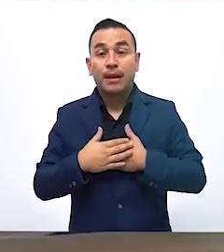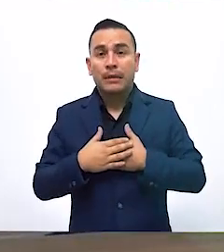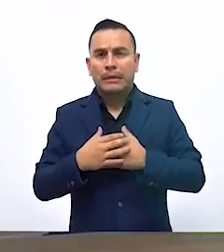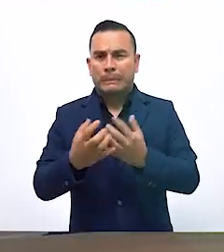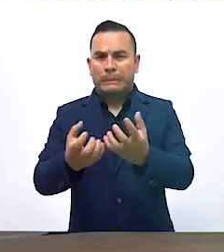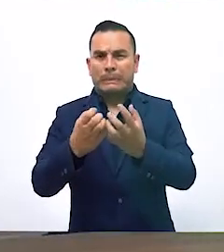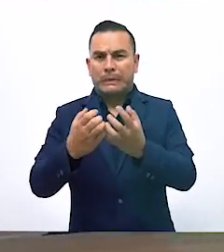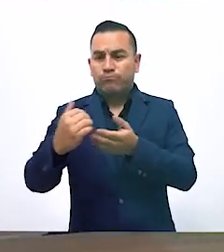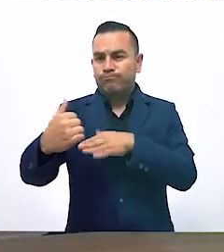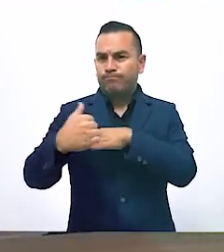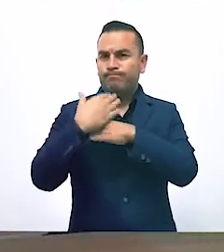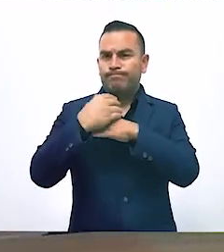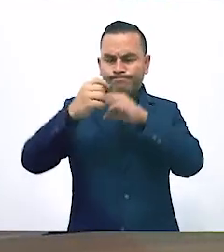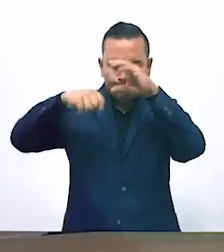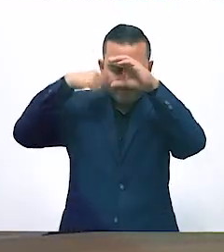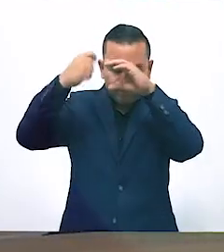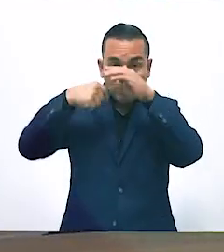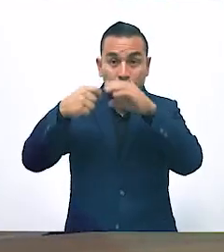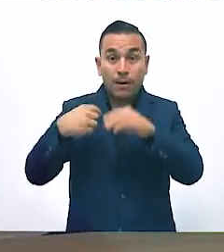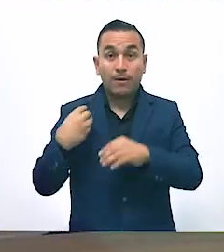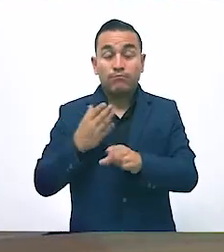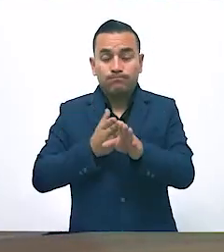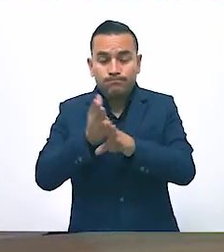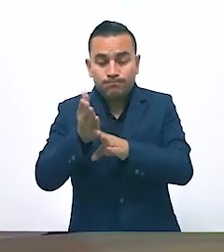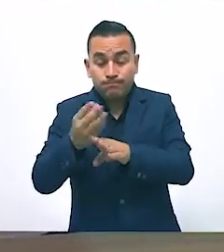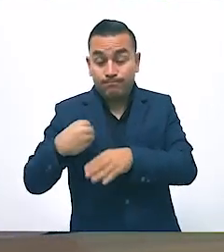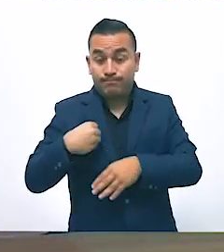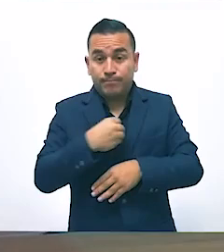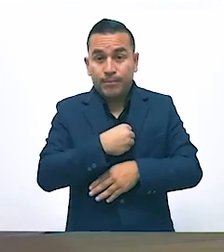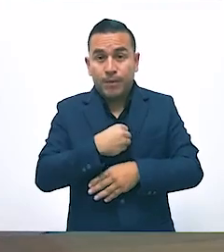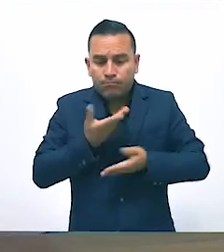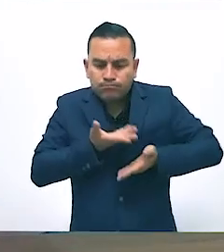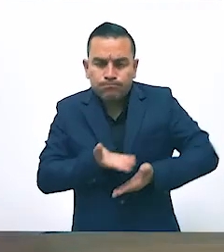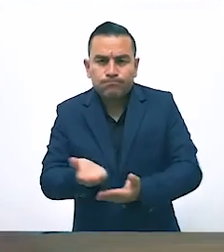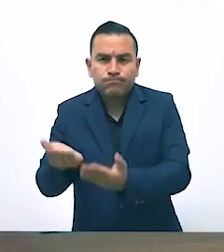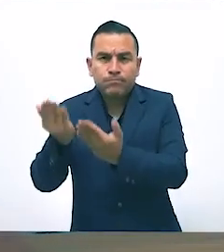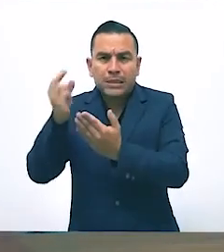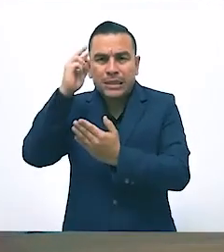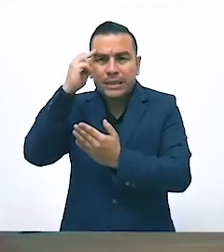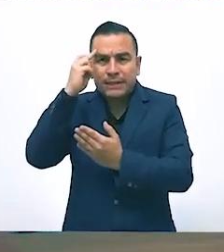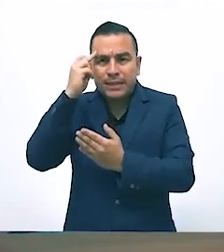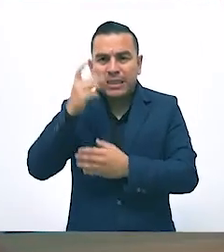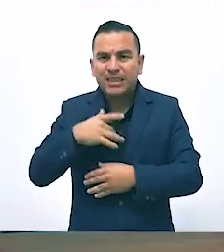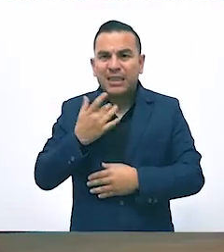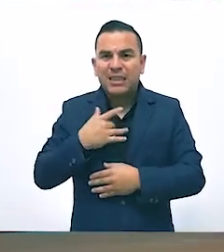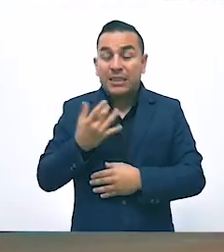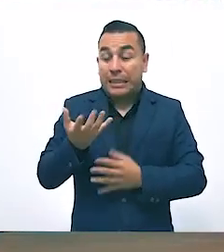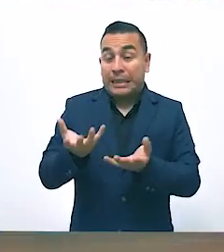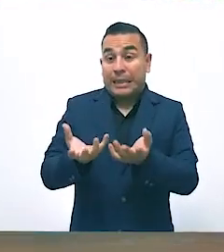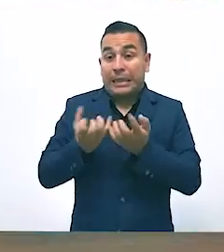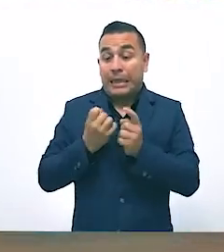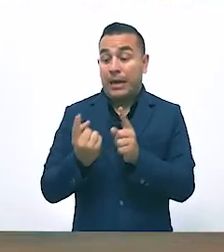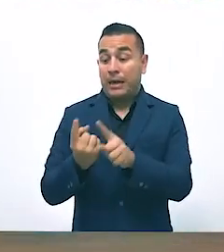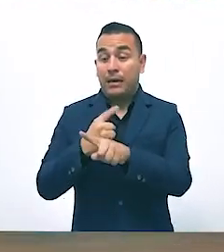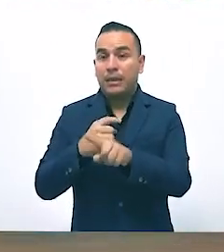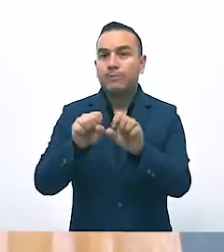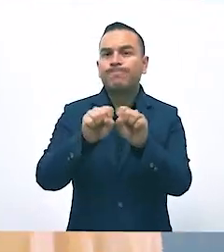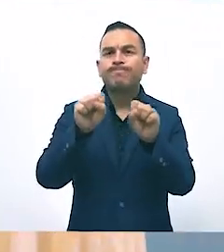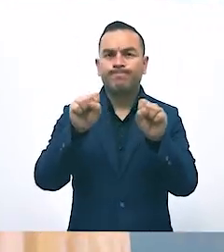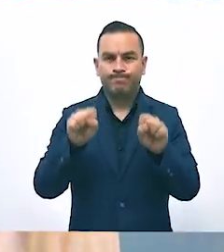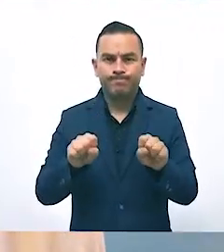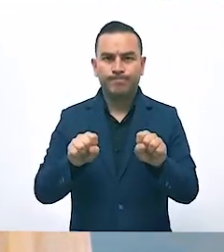Recibimos muchísimos videos de profesionales de las áreas de maternidad que sentían que estaban absorbidos por el sistema y que querían cambiar las cosas.